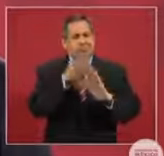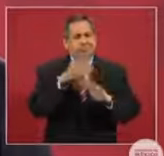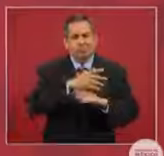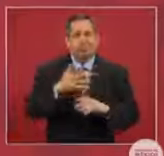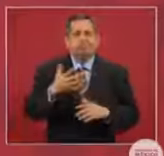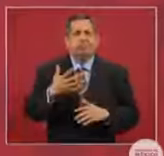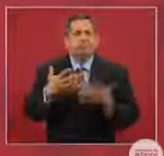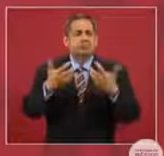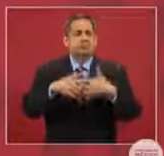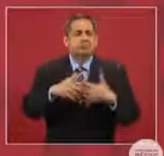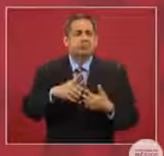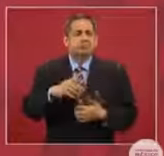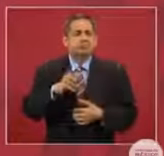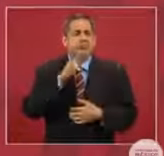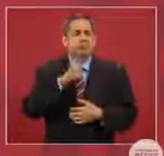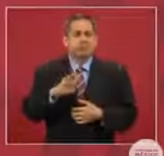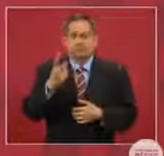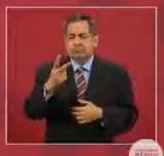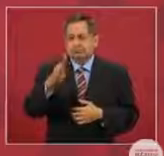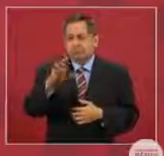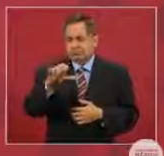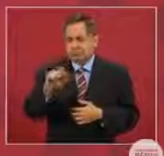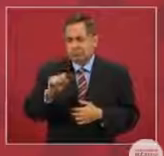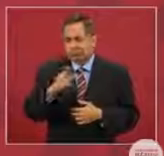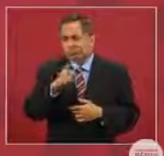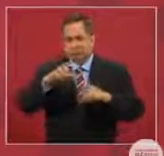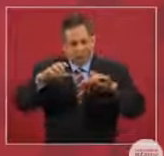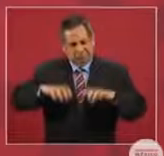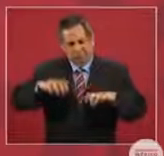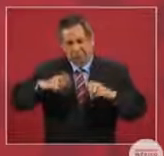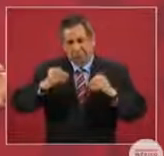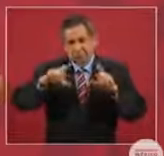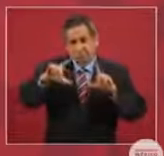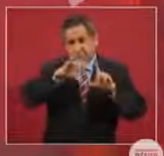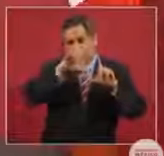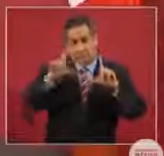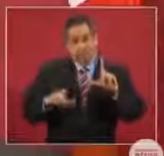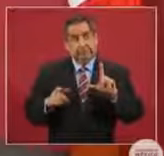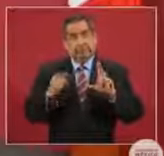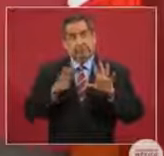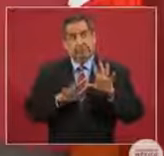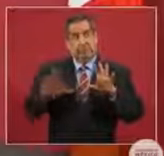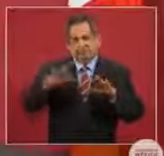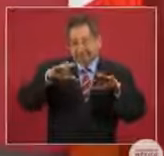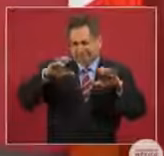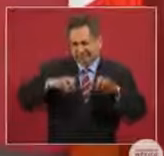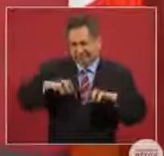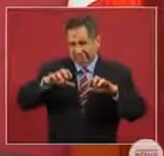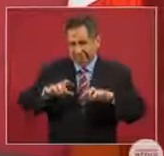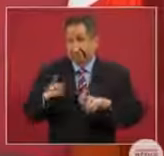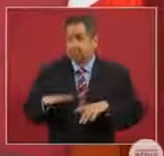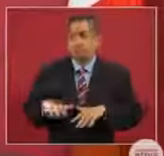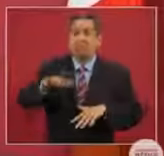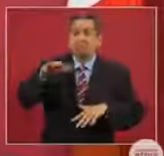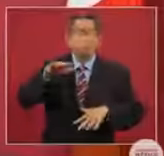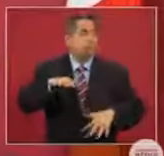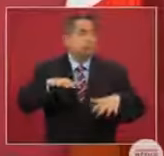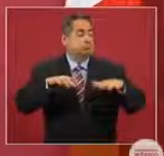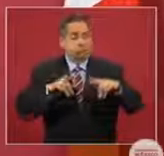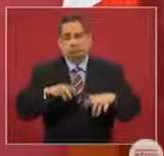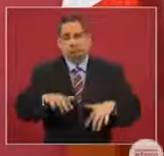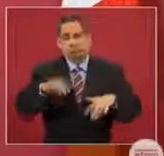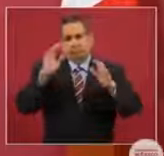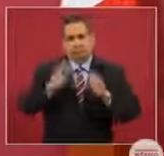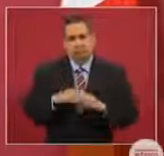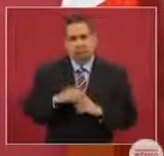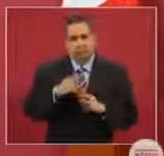refinería de Dos Bocas. Llovió mucho en todo el país, casi en todo el país. Vieron inundaciones en